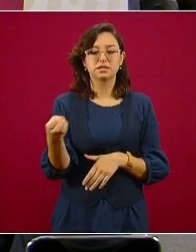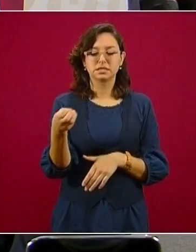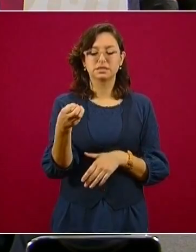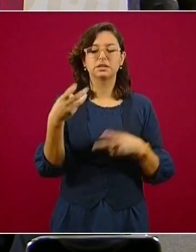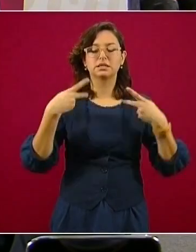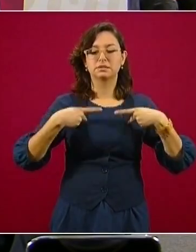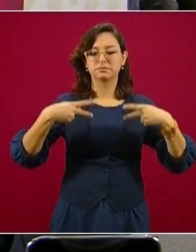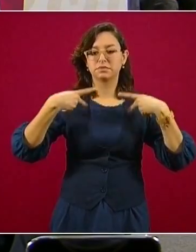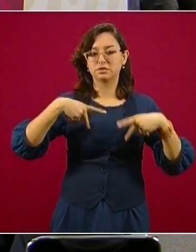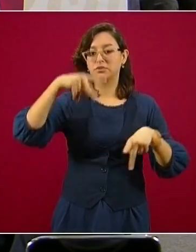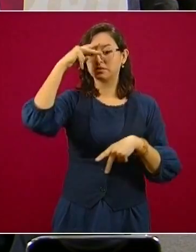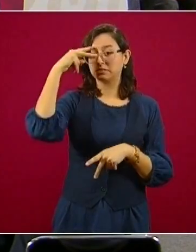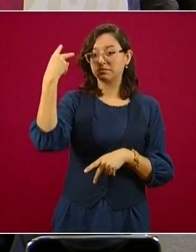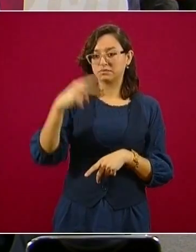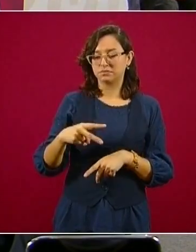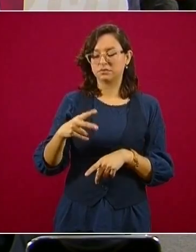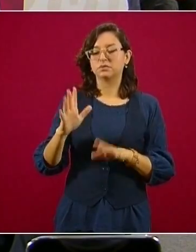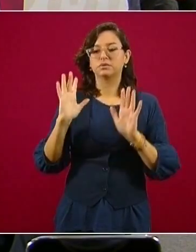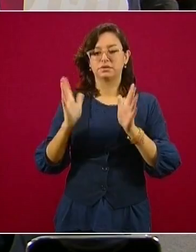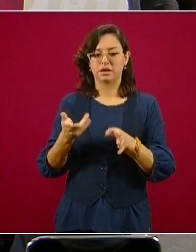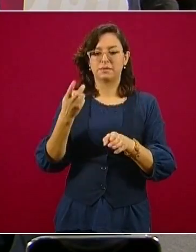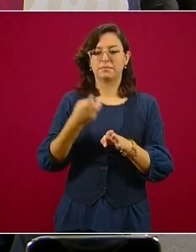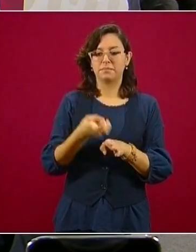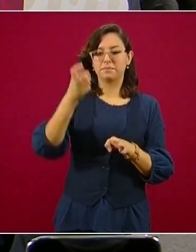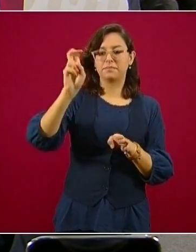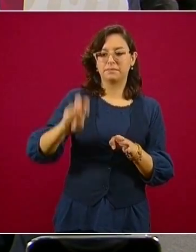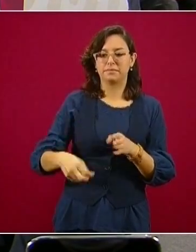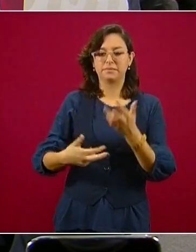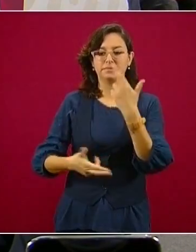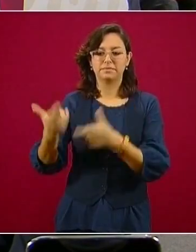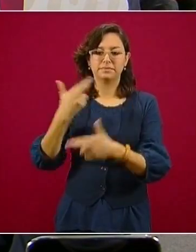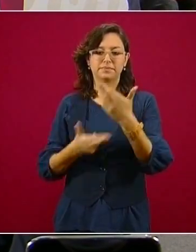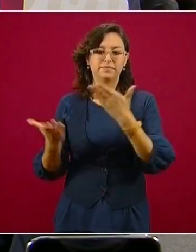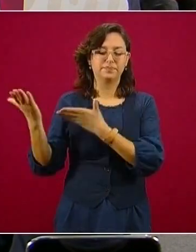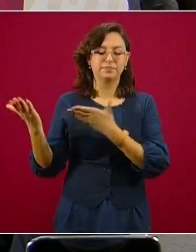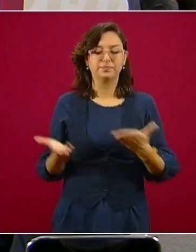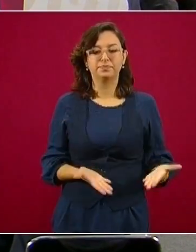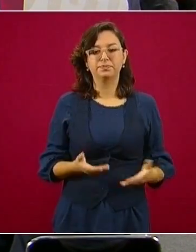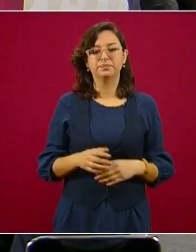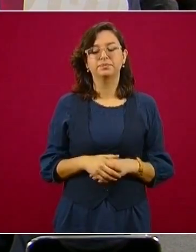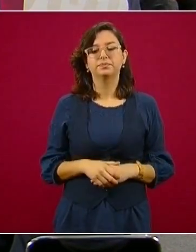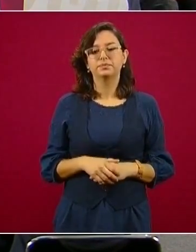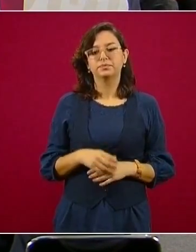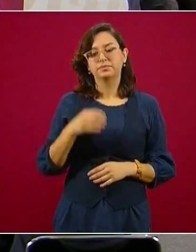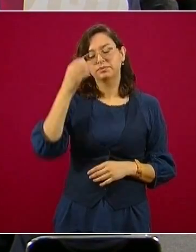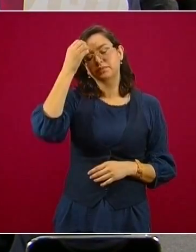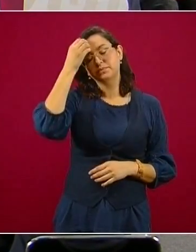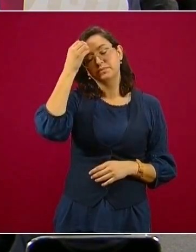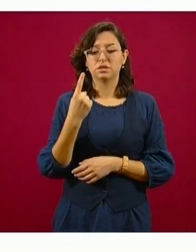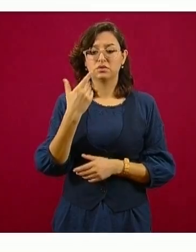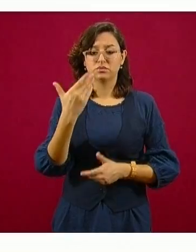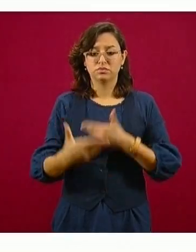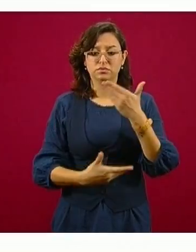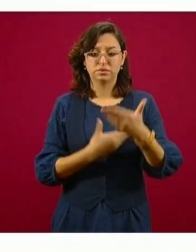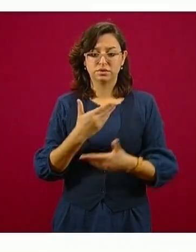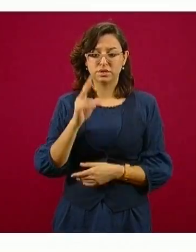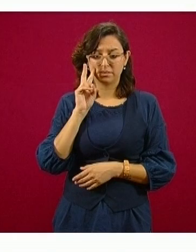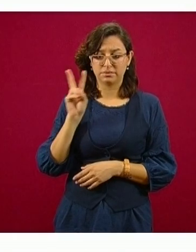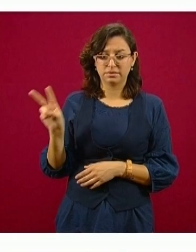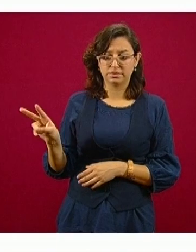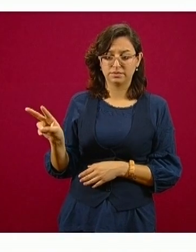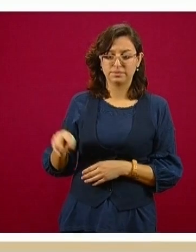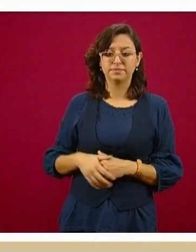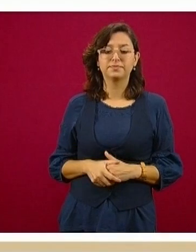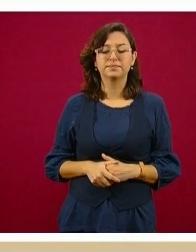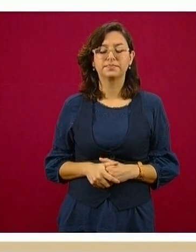lo que representa un alza, ya que el pasado 1 de junio los datos de la Cancillería reportaban 1.145 muertes. Contagios